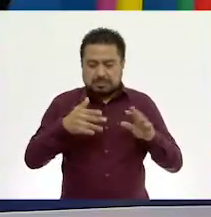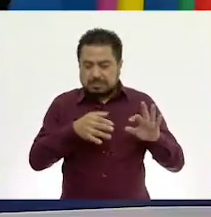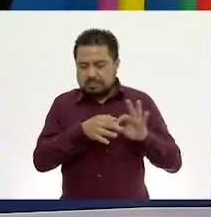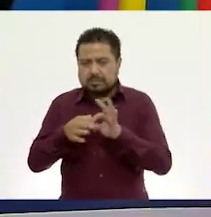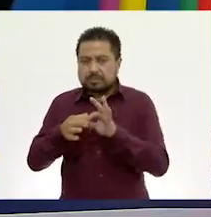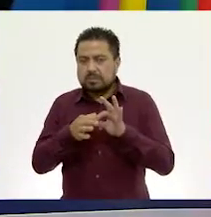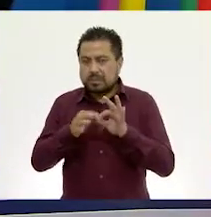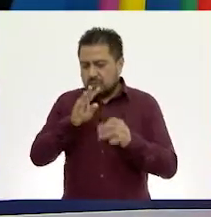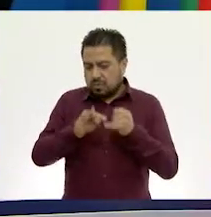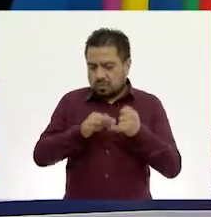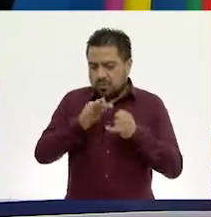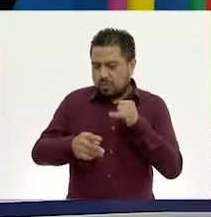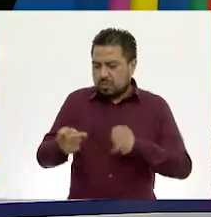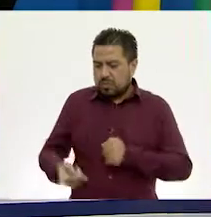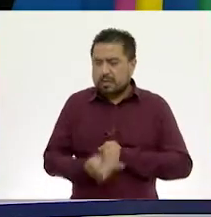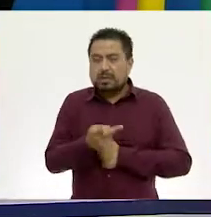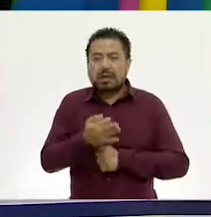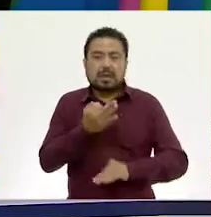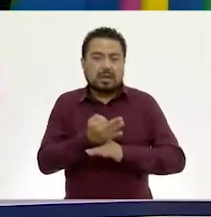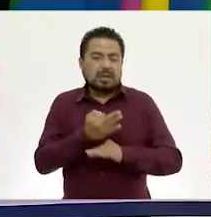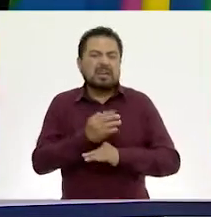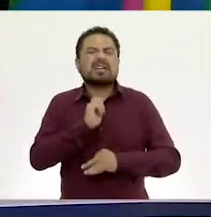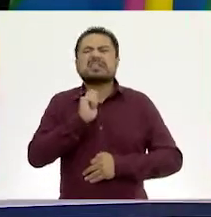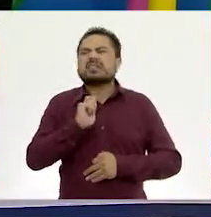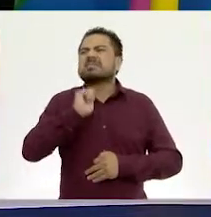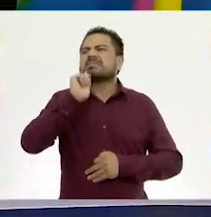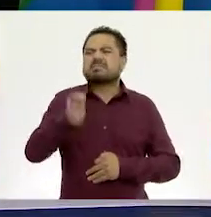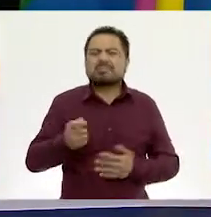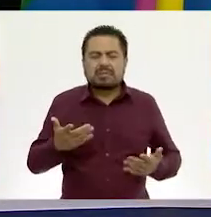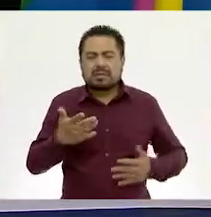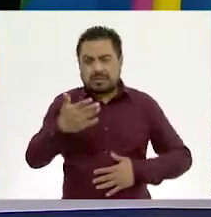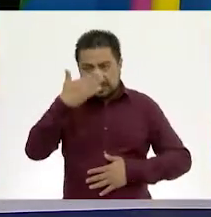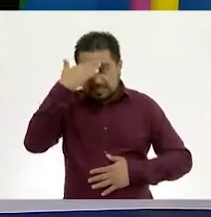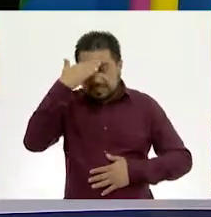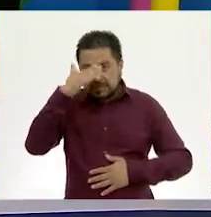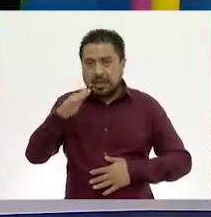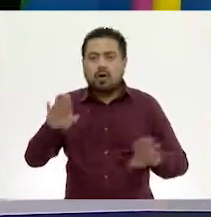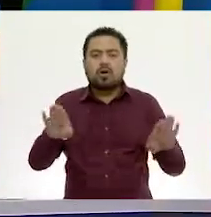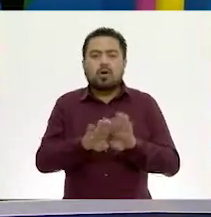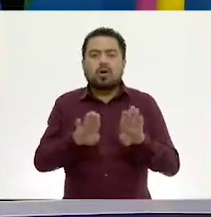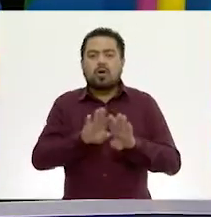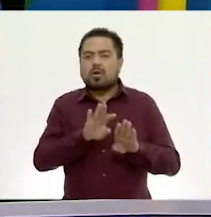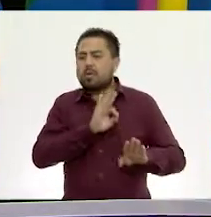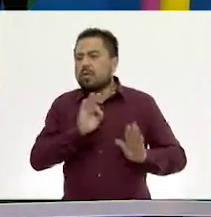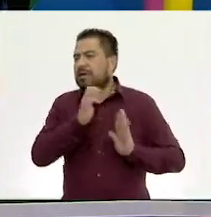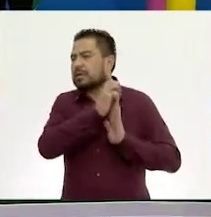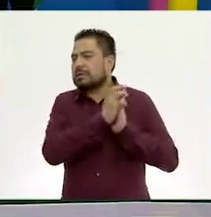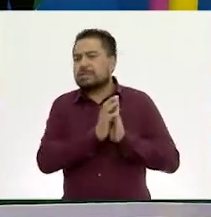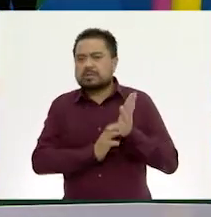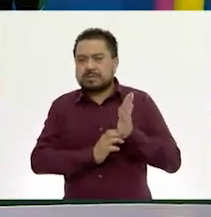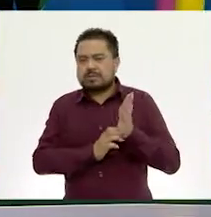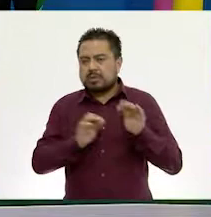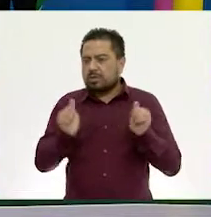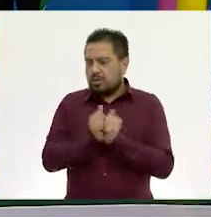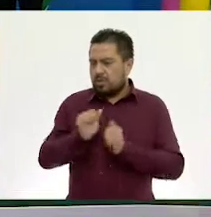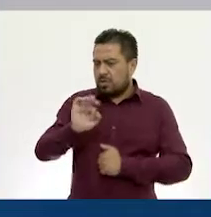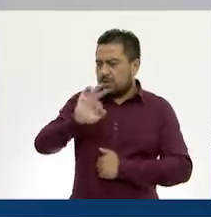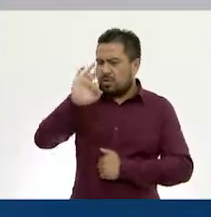sí ya nada más con la última pregunta, que consiste en saber cómo pudo ahorrar con los descuentos.